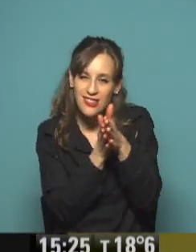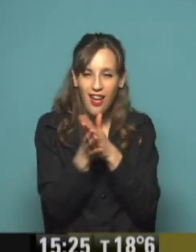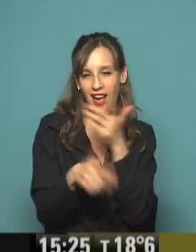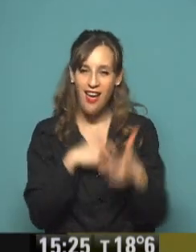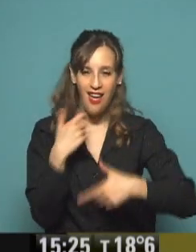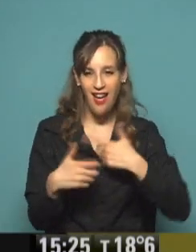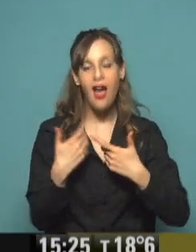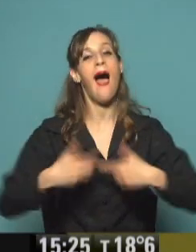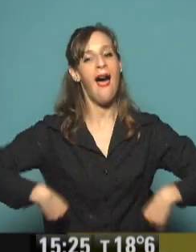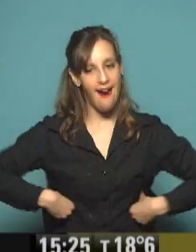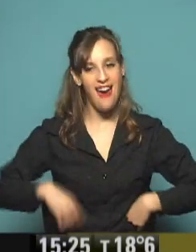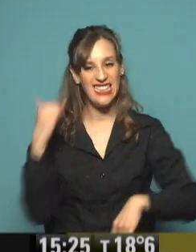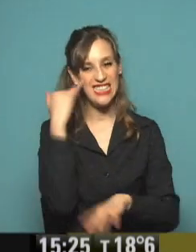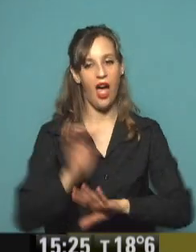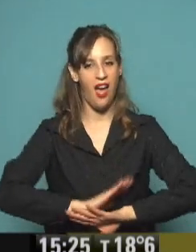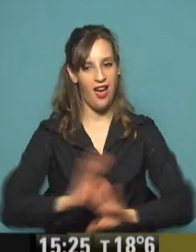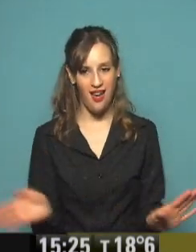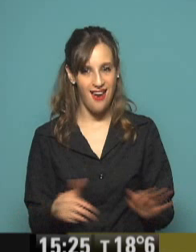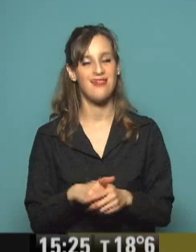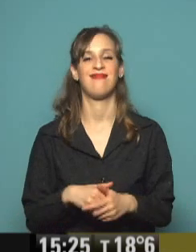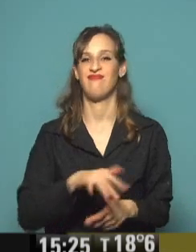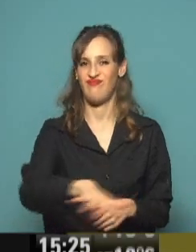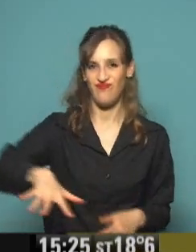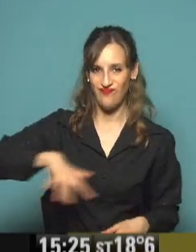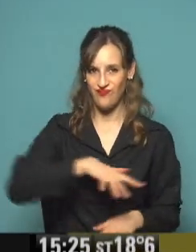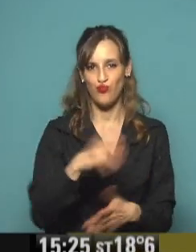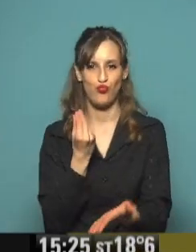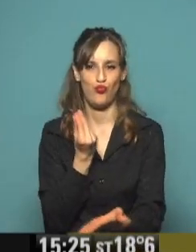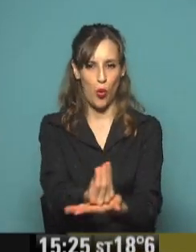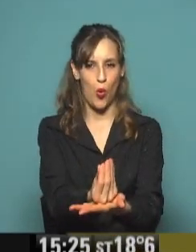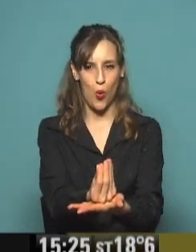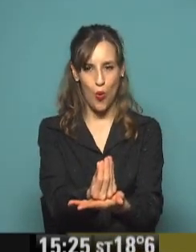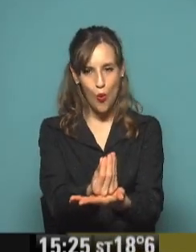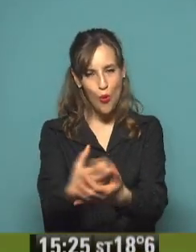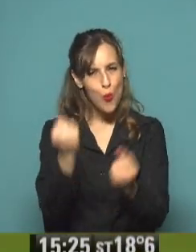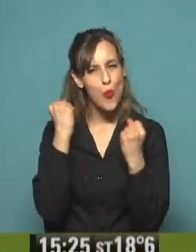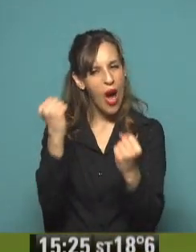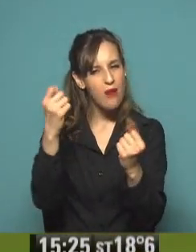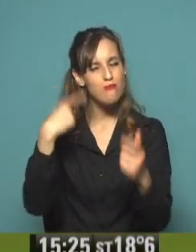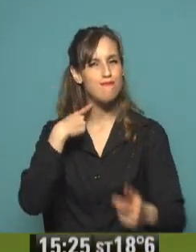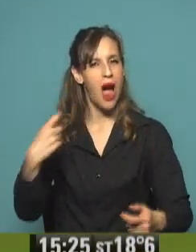¡Ahora sí! ¡Vamos a recuperar nuestra colonia! ¡Que viva el rey de España!